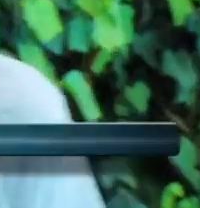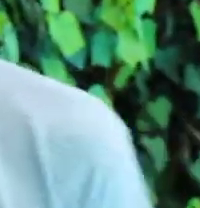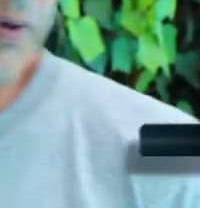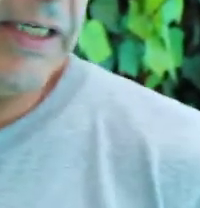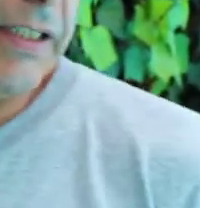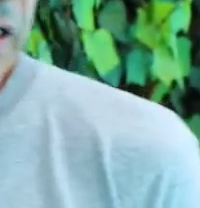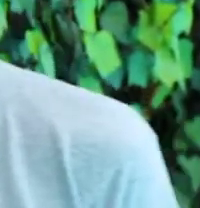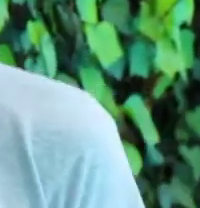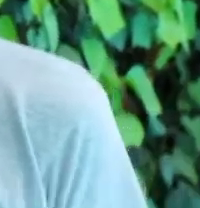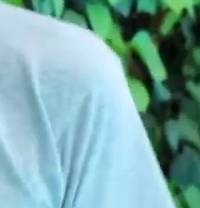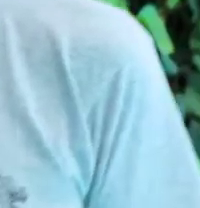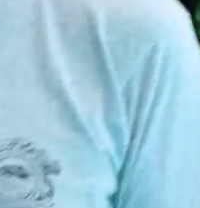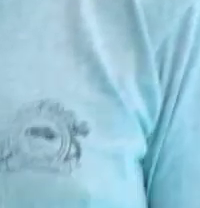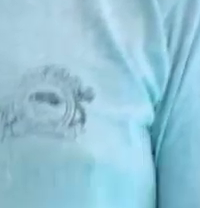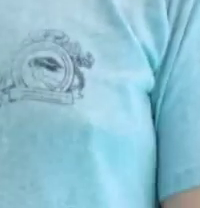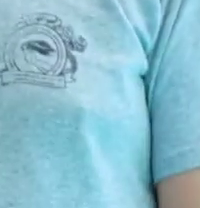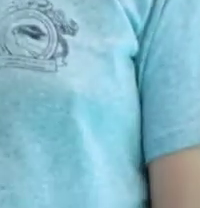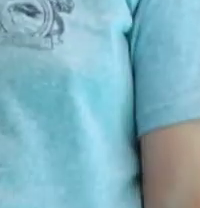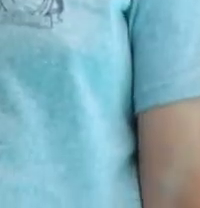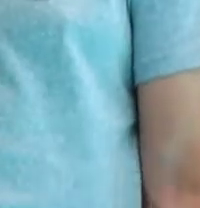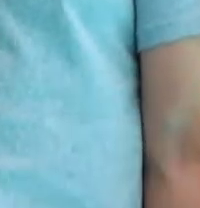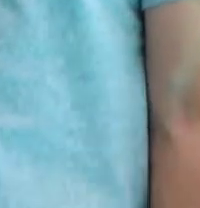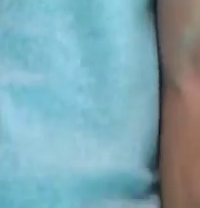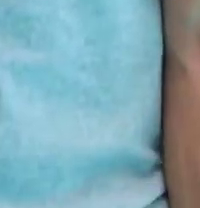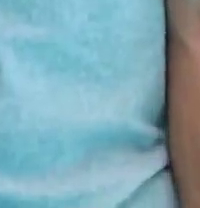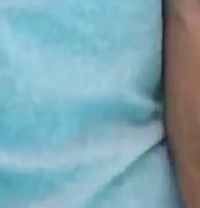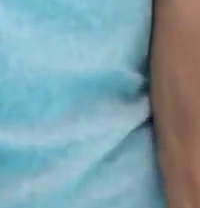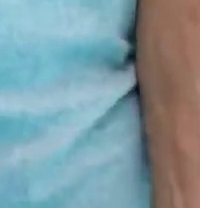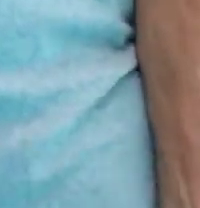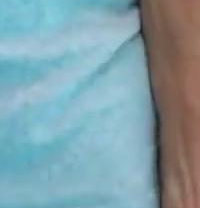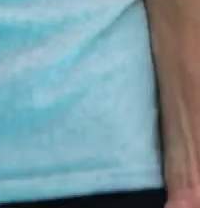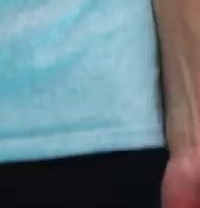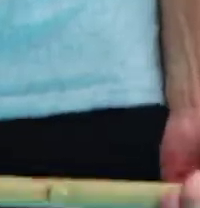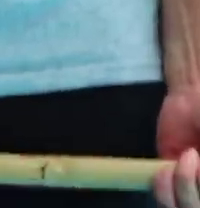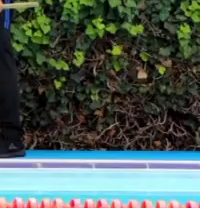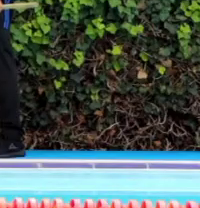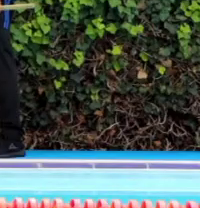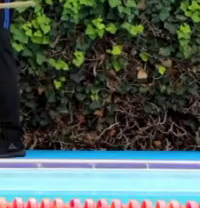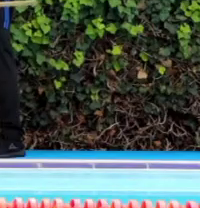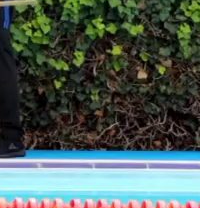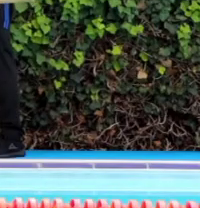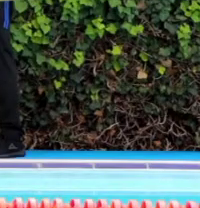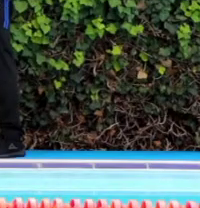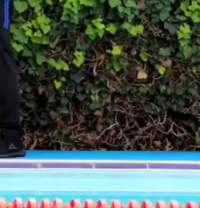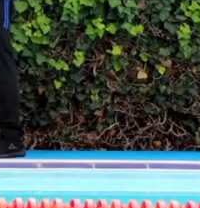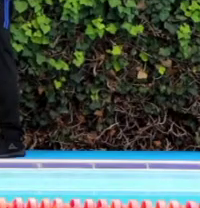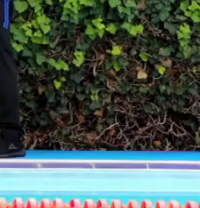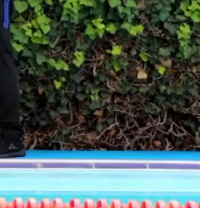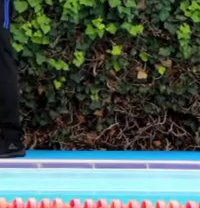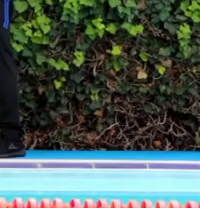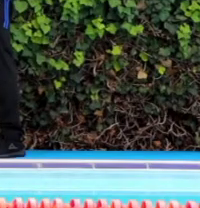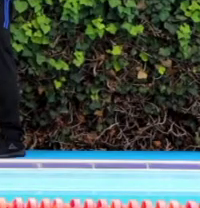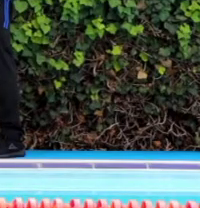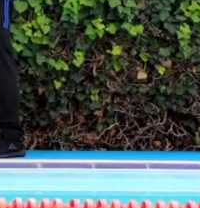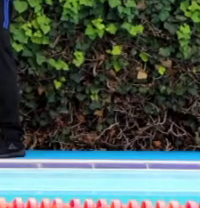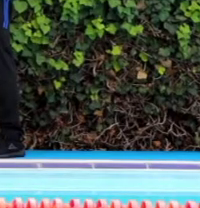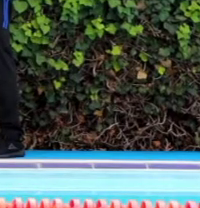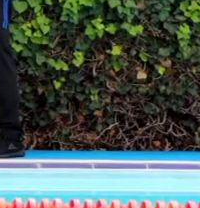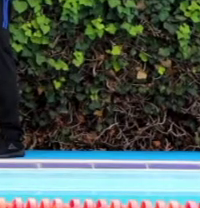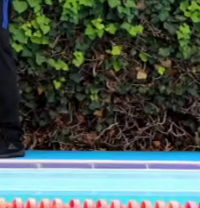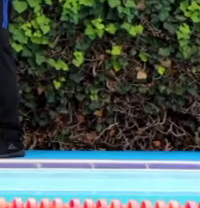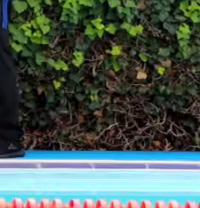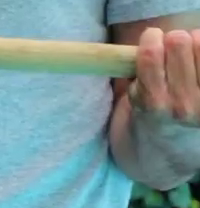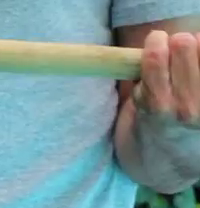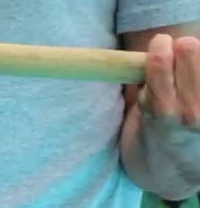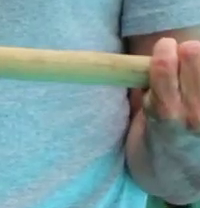Abrimos nuestro compás a la altura de los hombros. Tomamos nuestro palo. Y vamos a hacer una flexión de brazo a 90